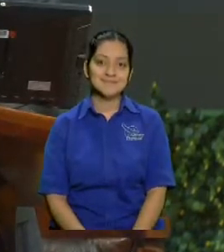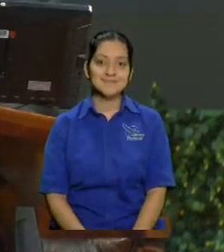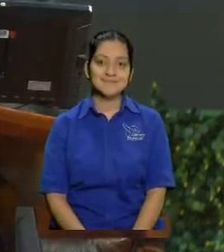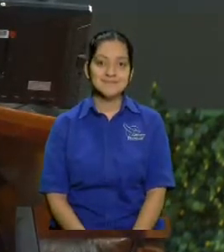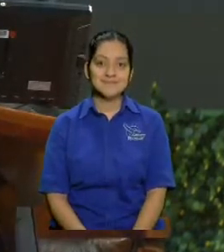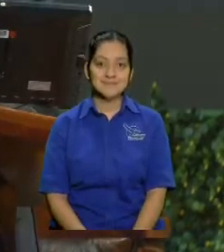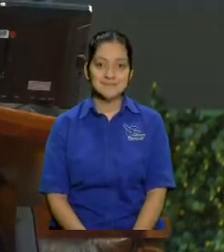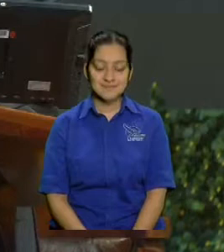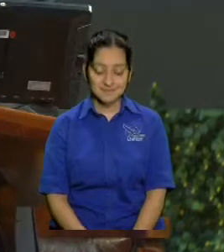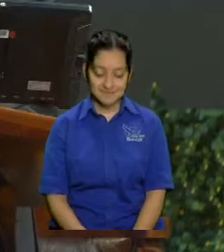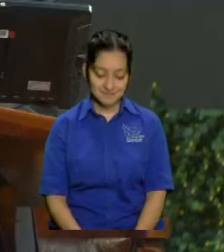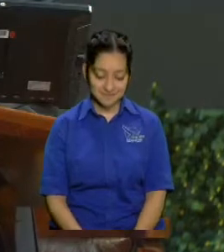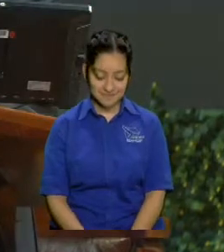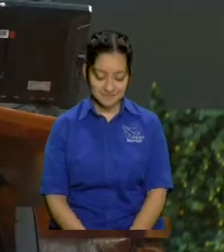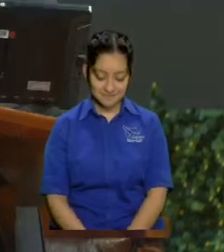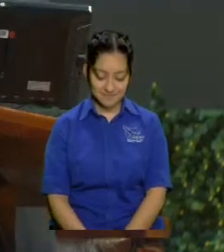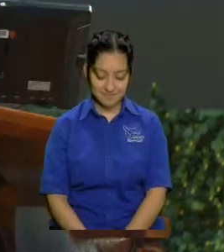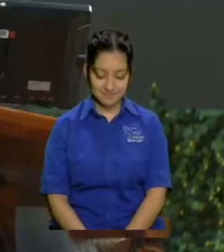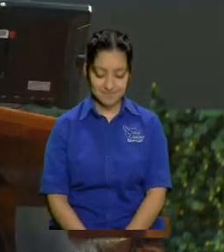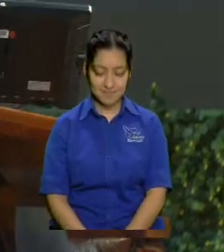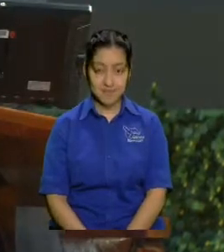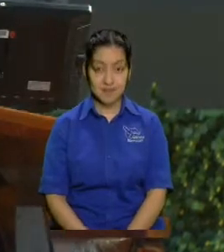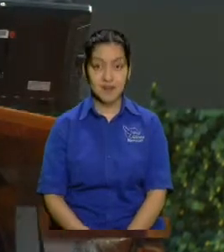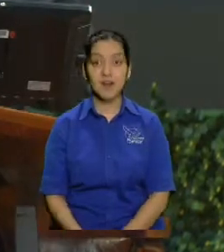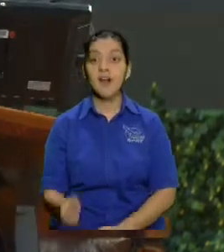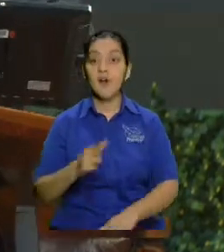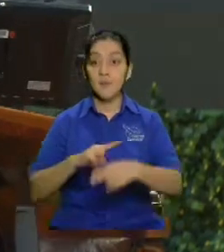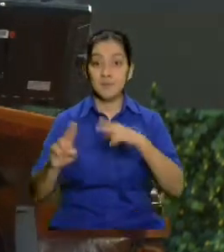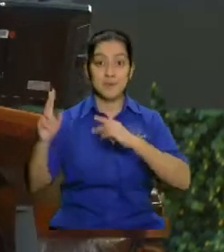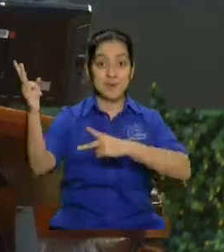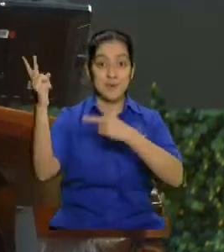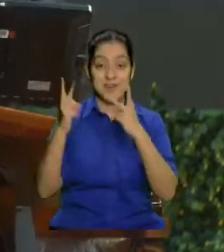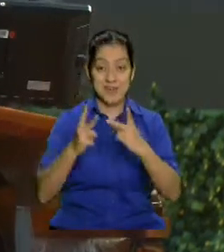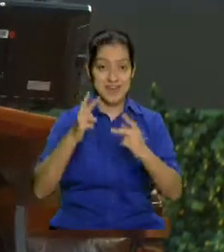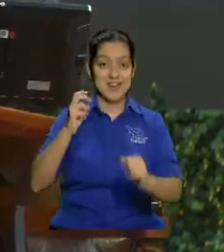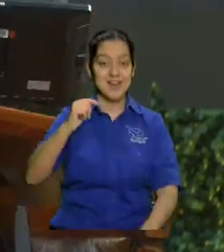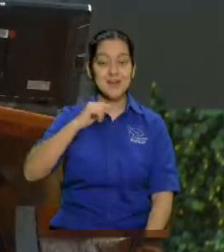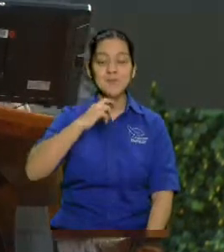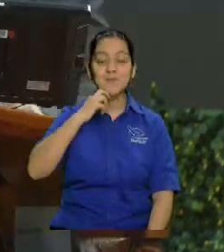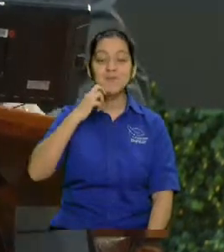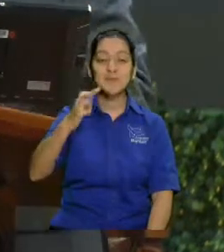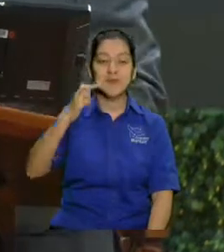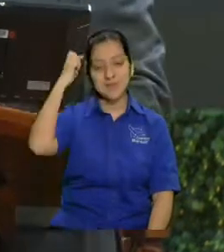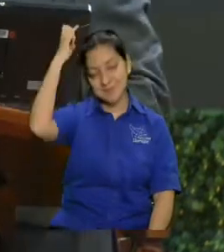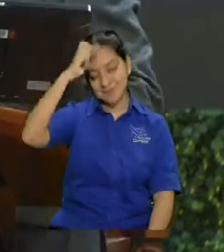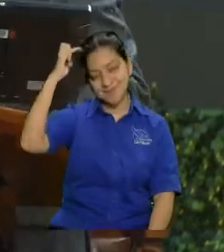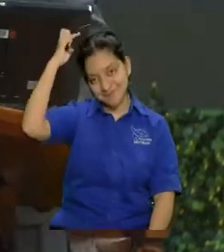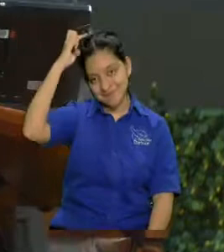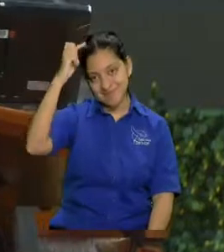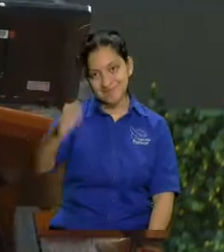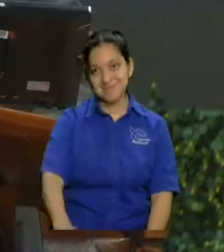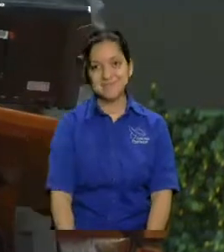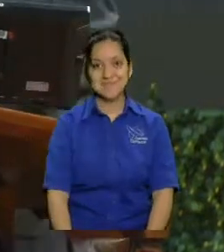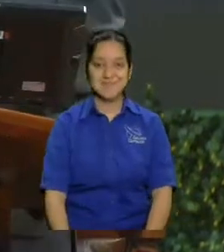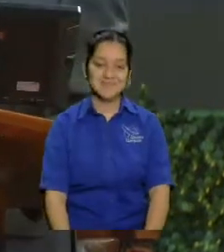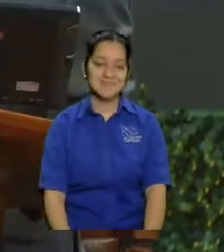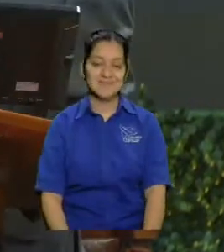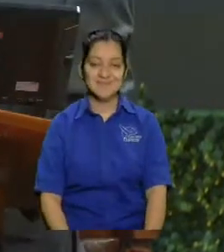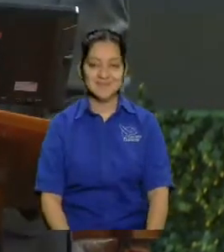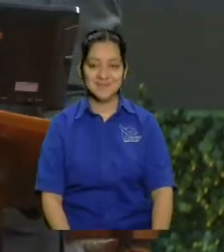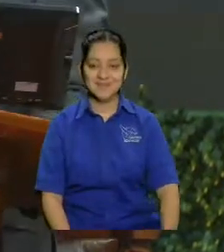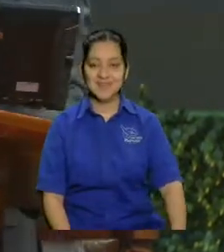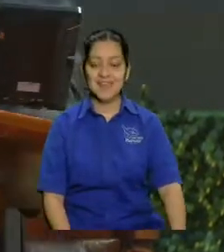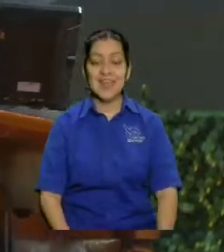ya viene, hermano, y este mes ya sabe que tenemos la preproclama también, ese jueves pida permiso